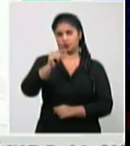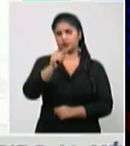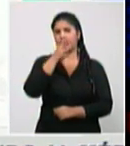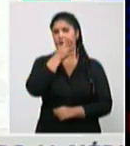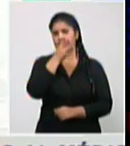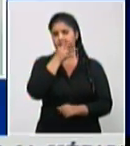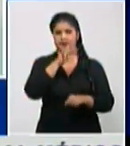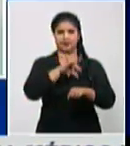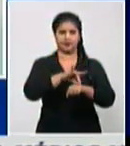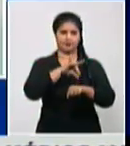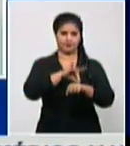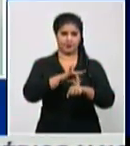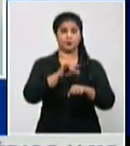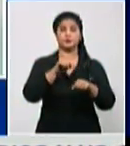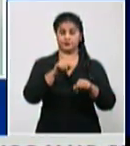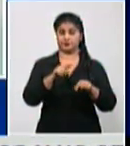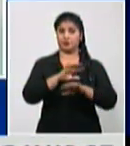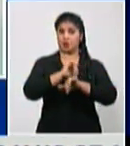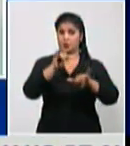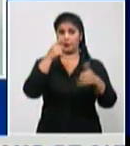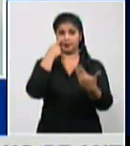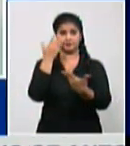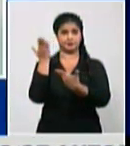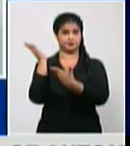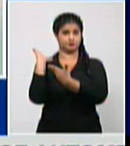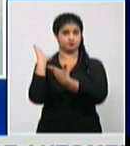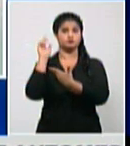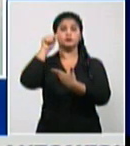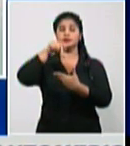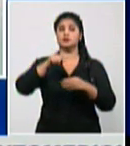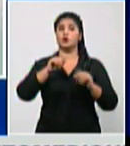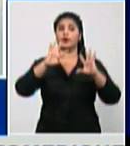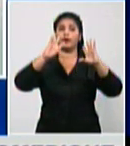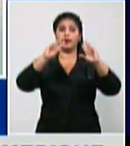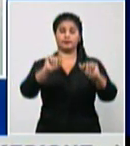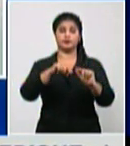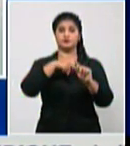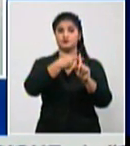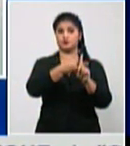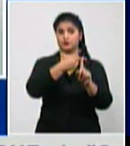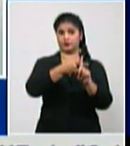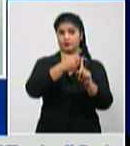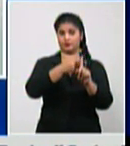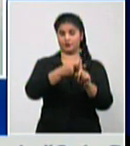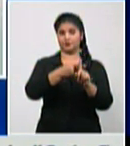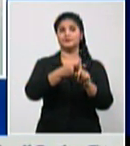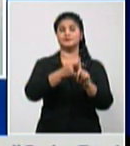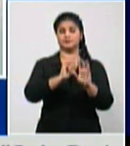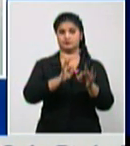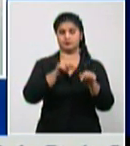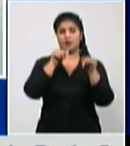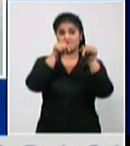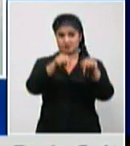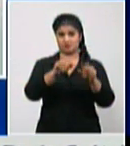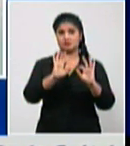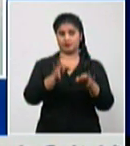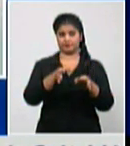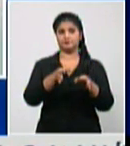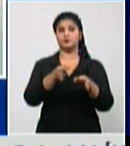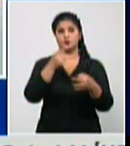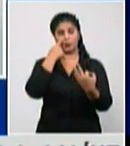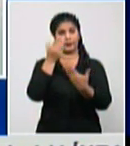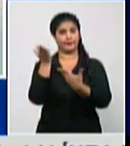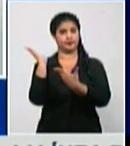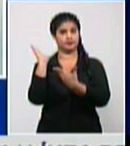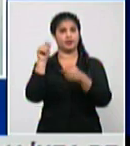donde se ven los casos ahí gracias ahí está ahí ahí se ve